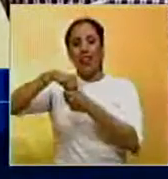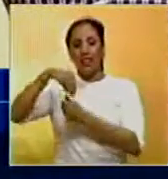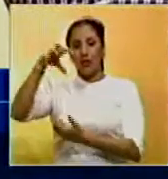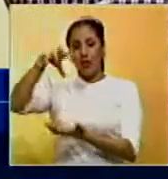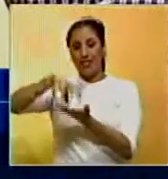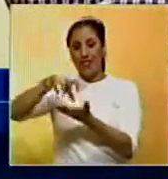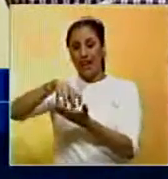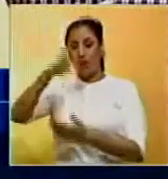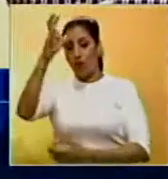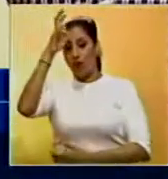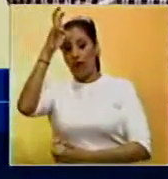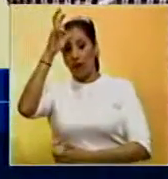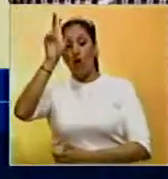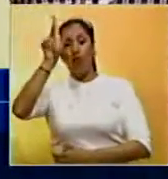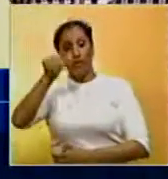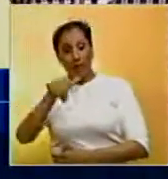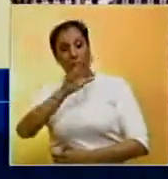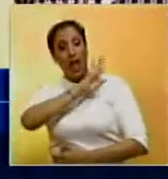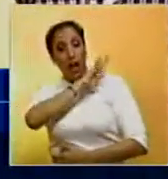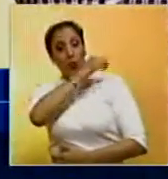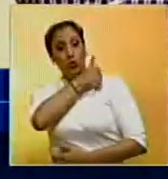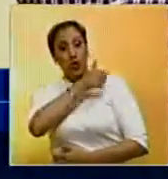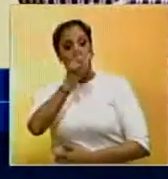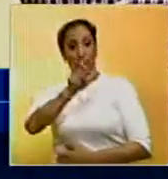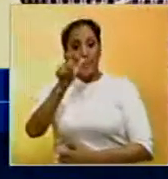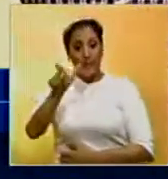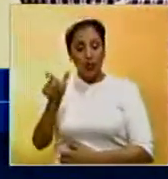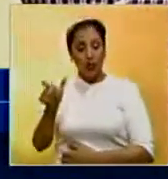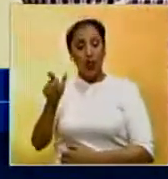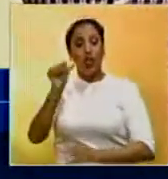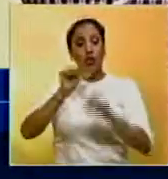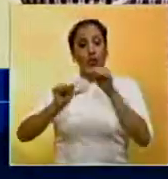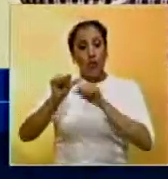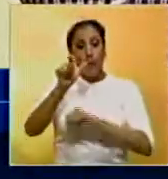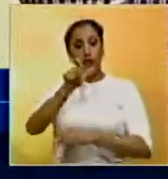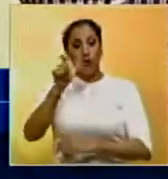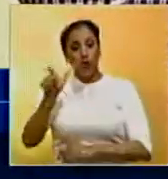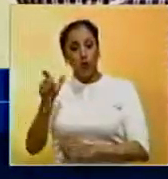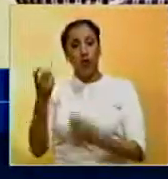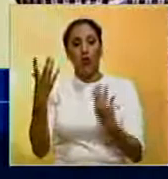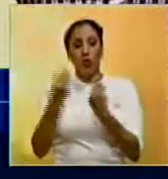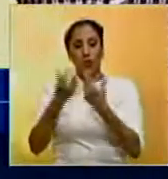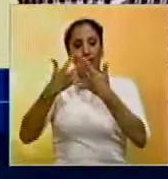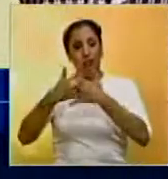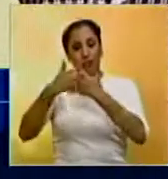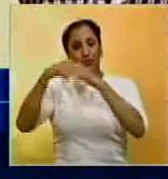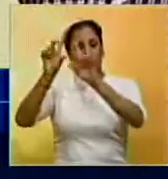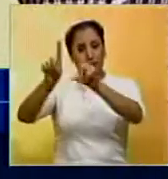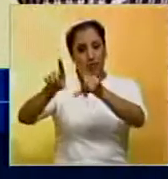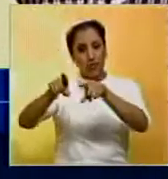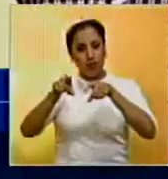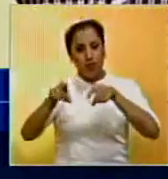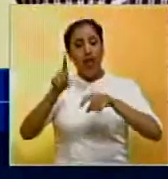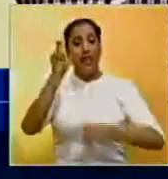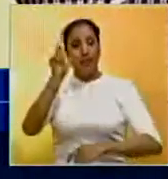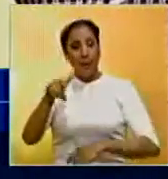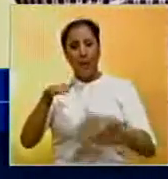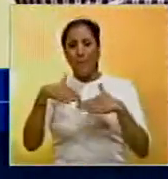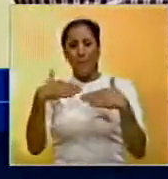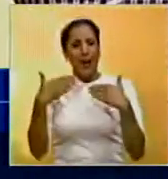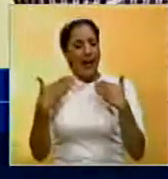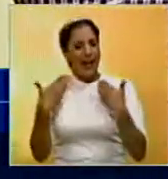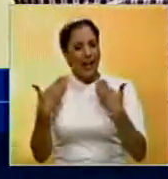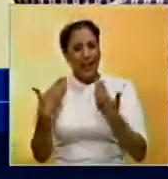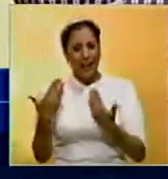las autoridades civiles, la sociedad democrática, los productores agropecuarios, para que este problema